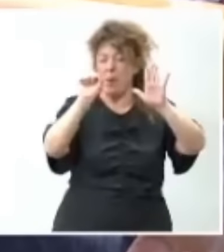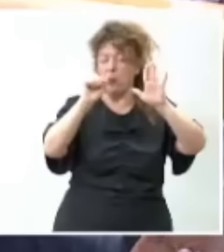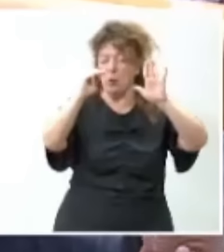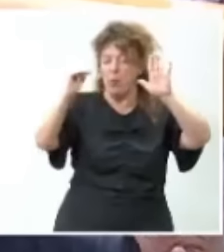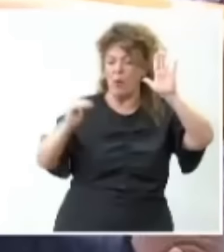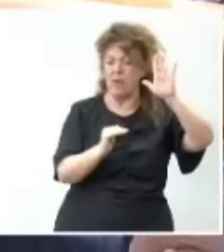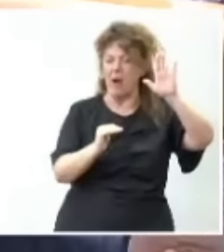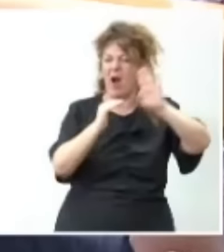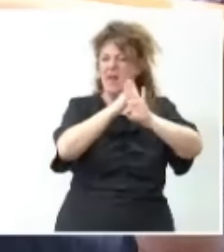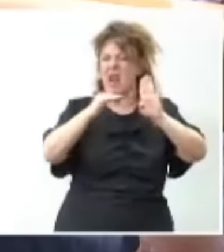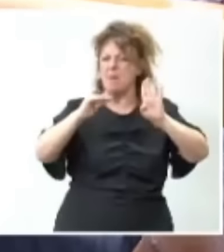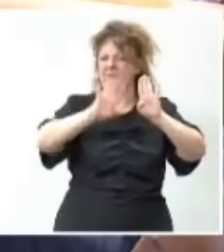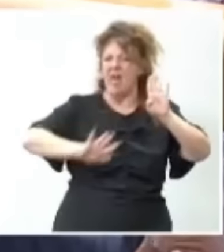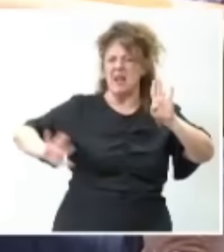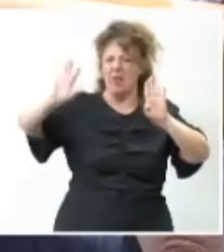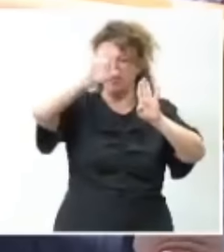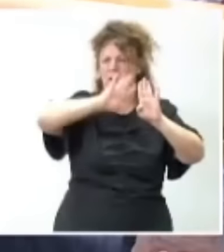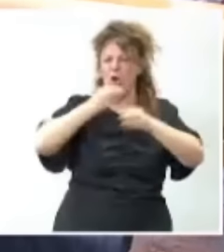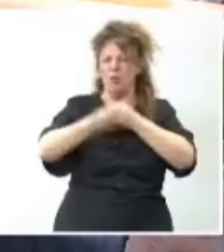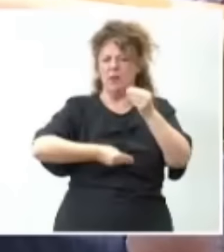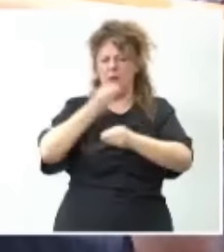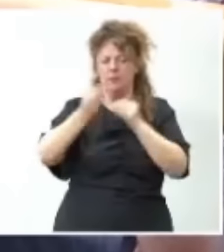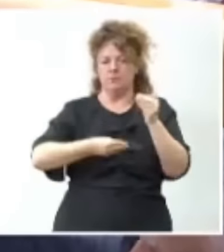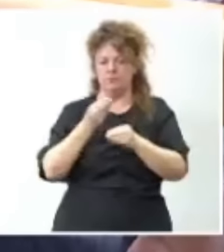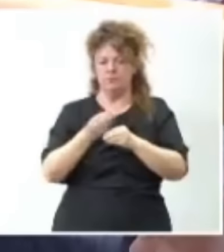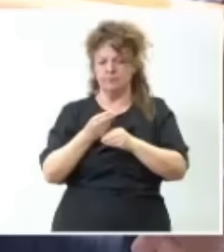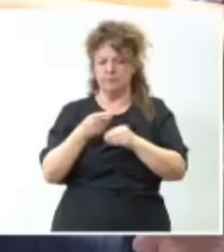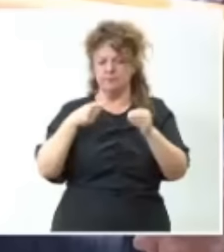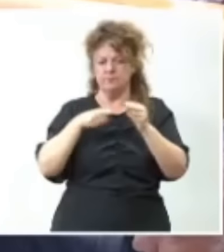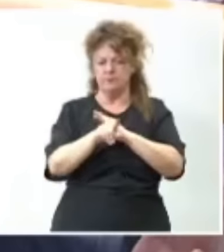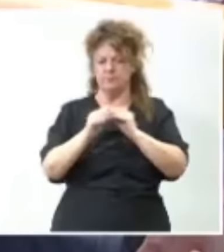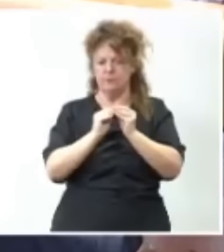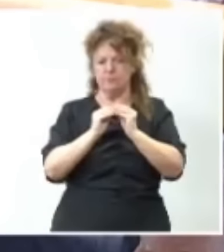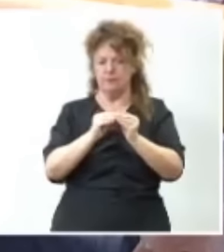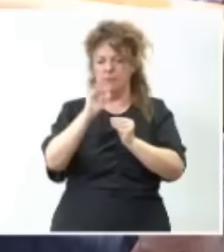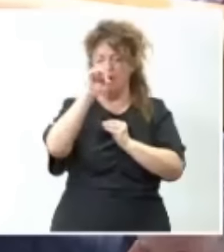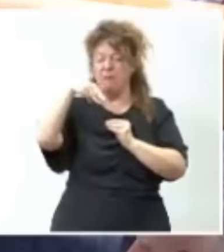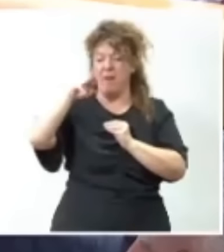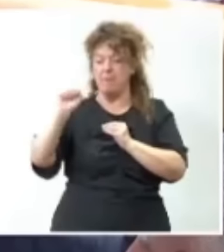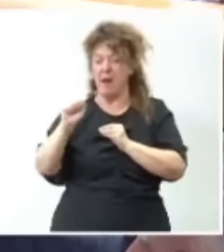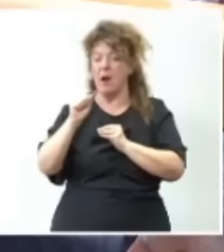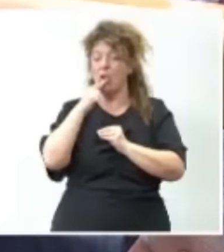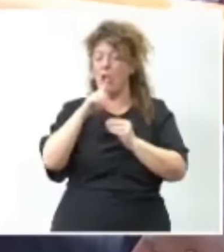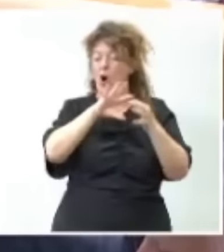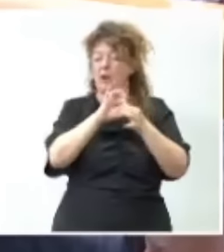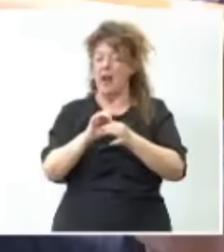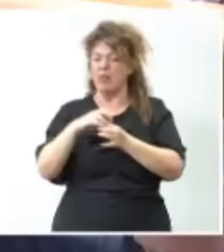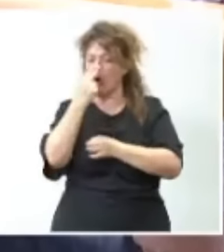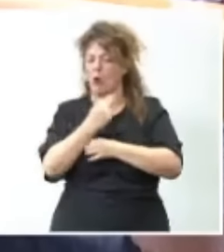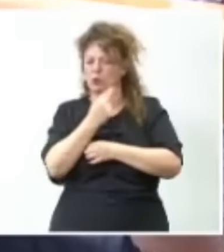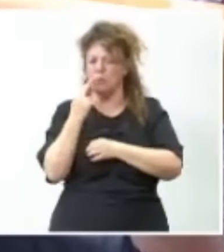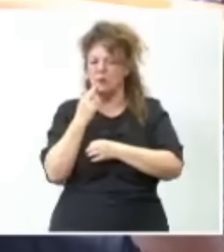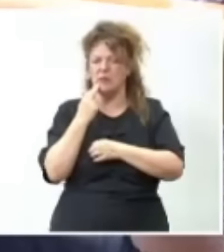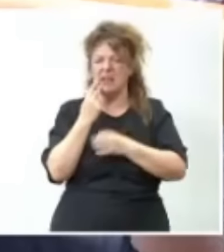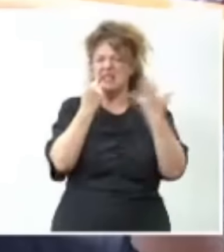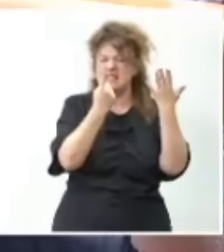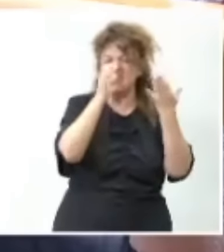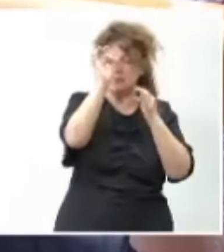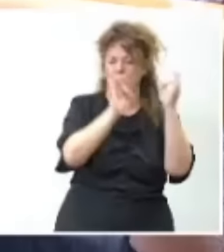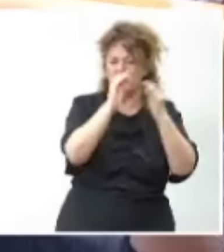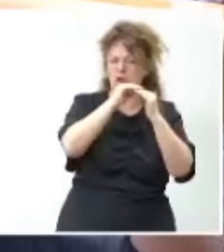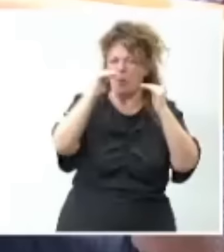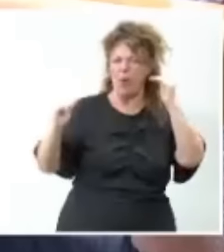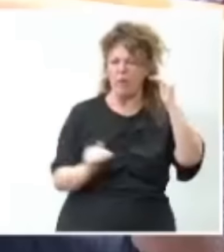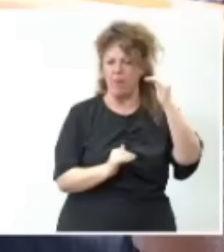debajo de la media nacional de utilización y de ejecución del FEMPA en relación con los compromisos. Y un 6% por